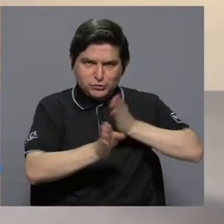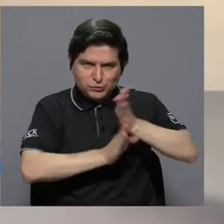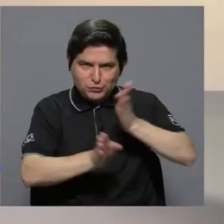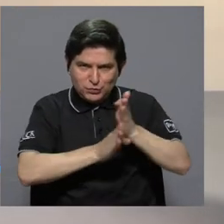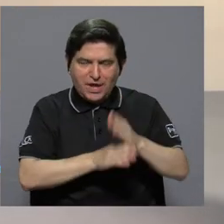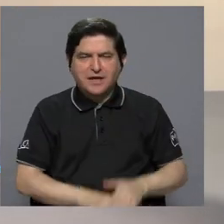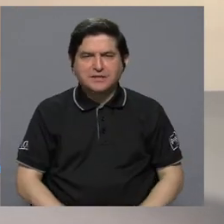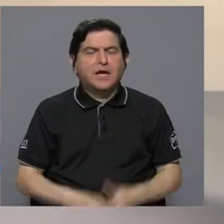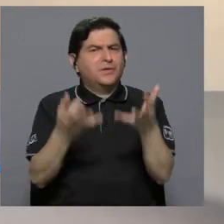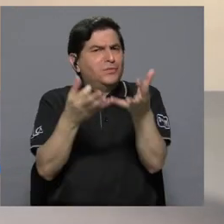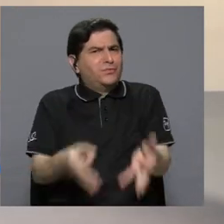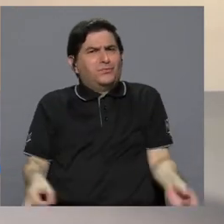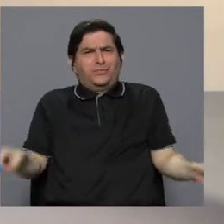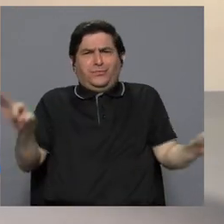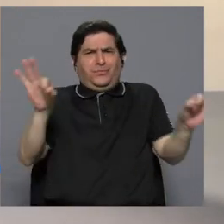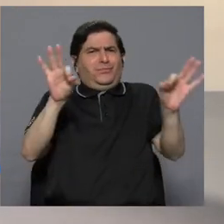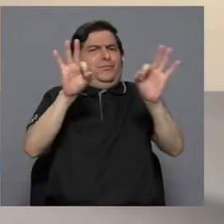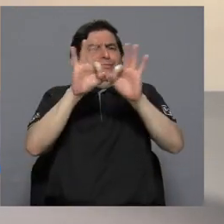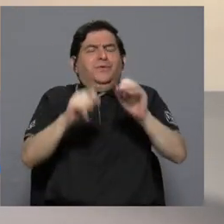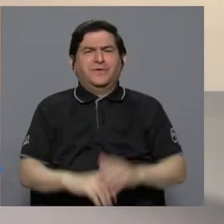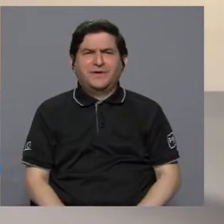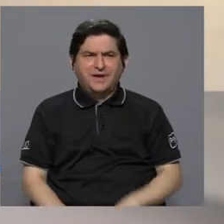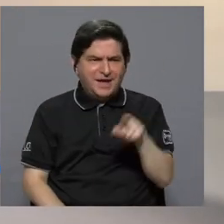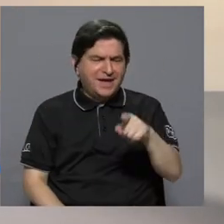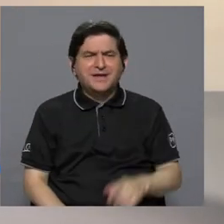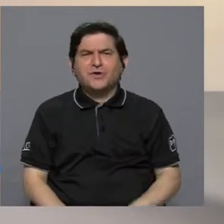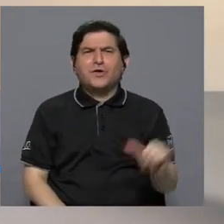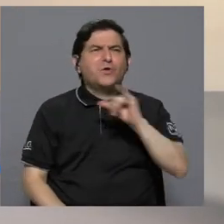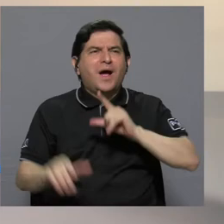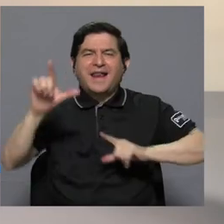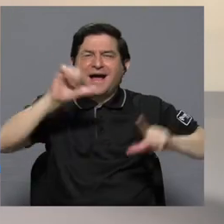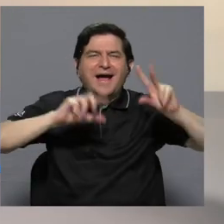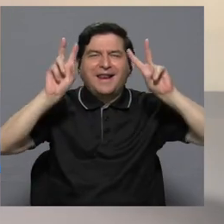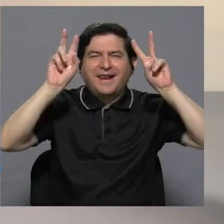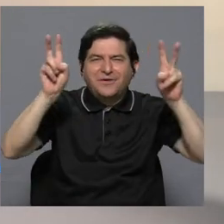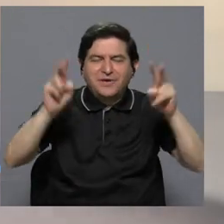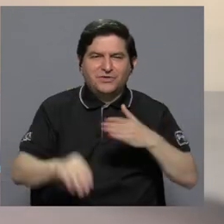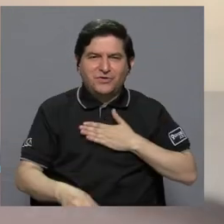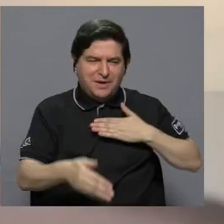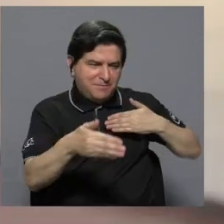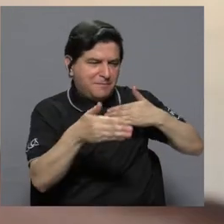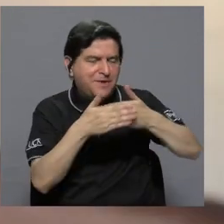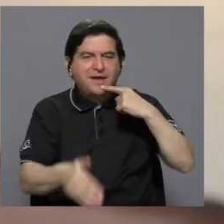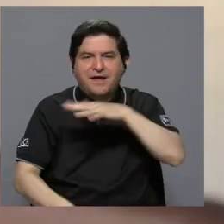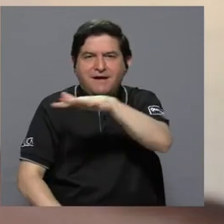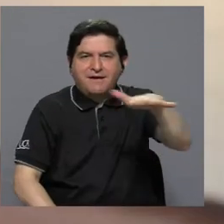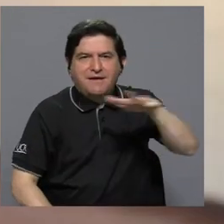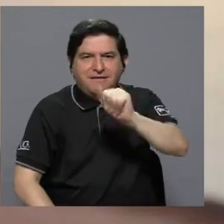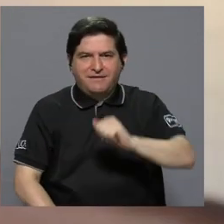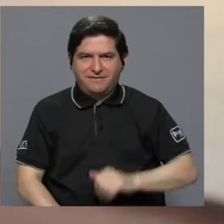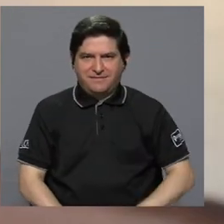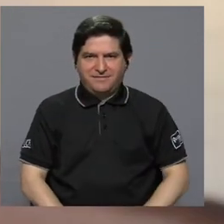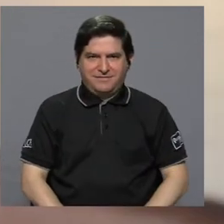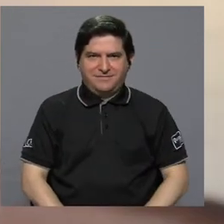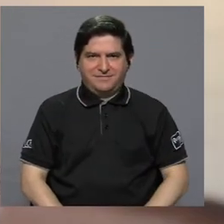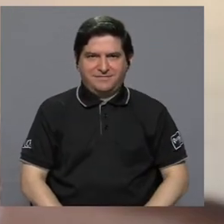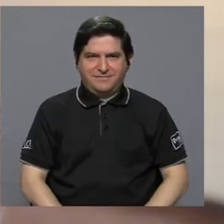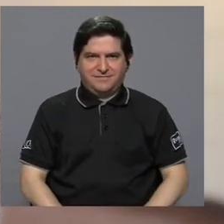ha sido muy importante porque fue un laboratorio que me acerca a la realidad. A las